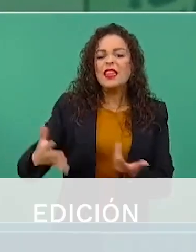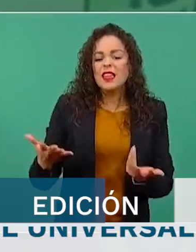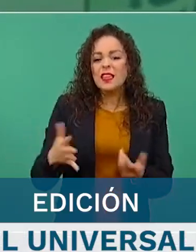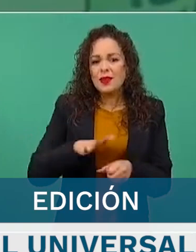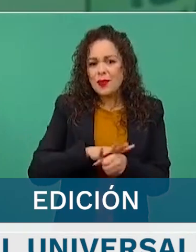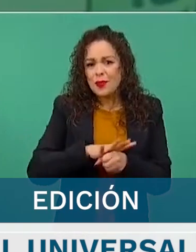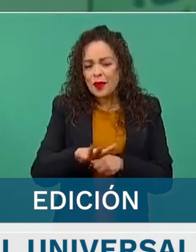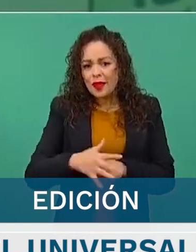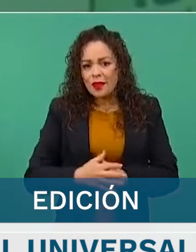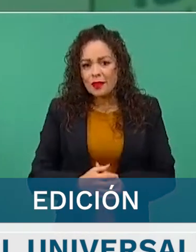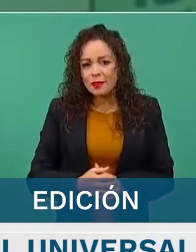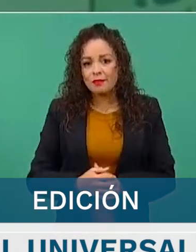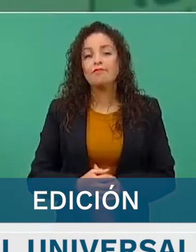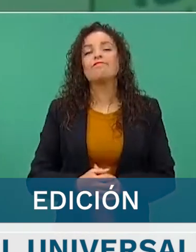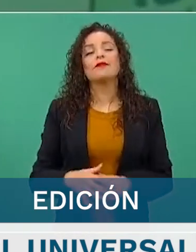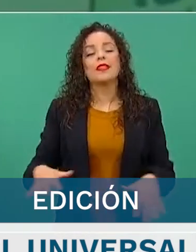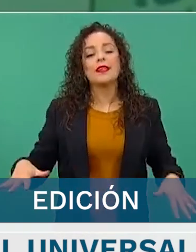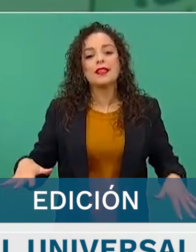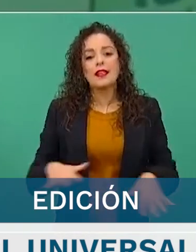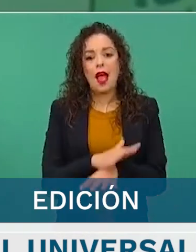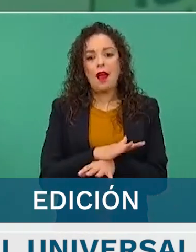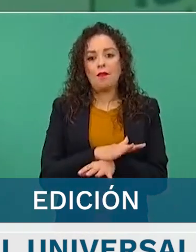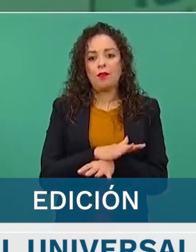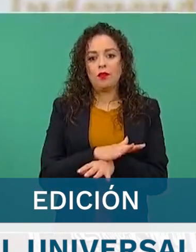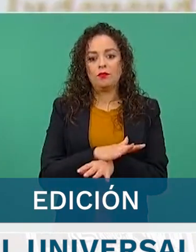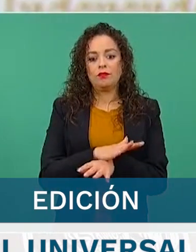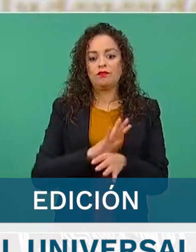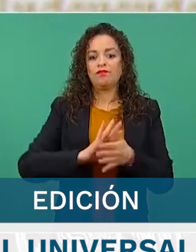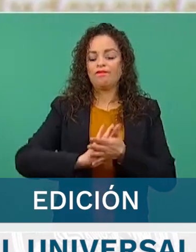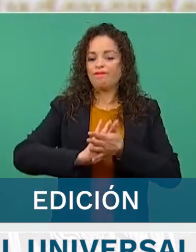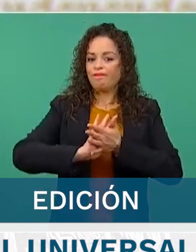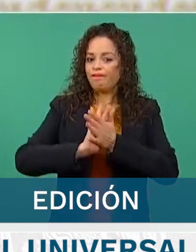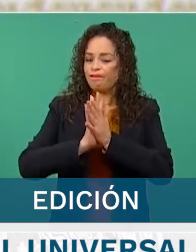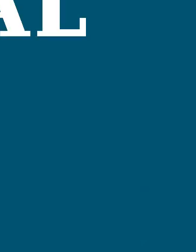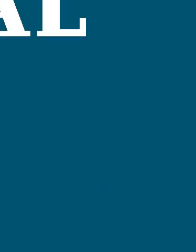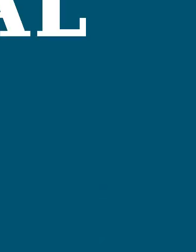que haya cambios de verdad.